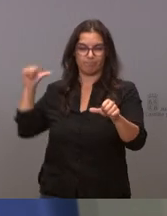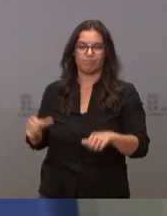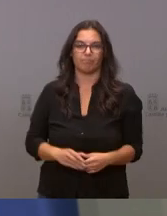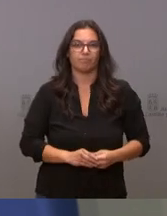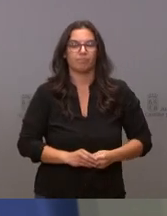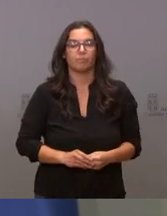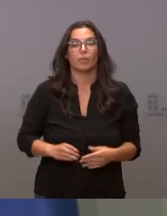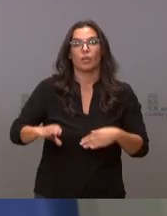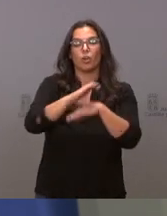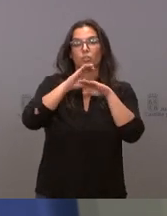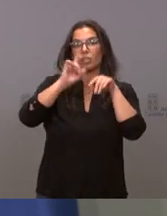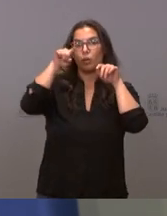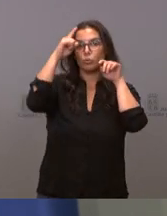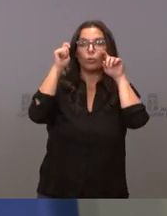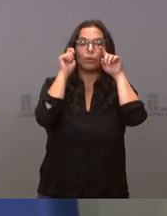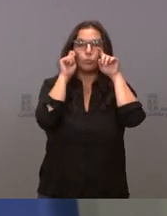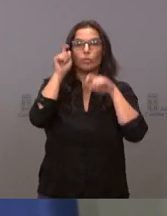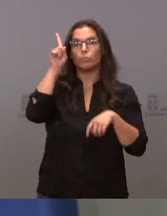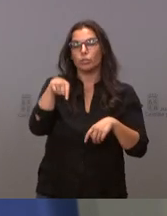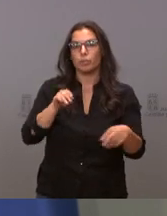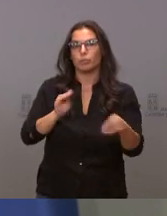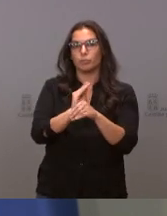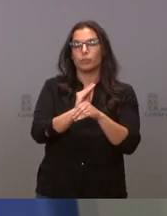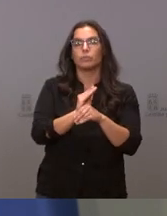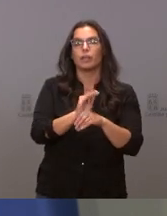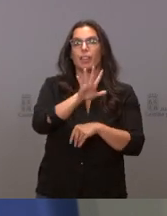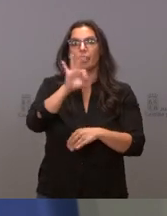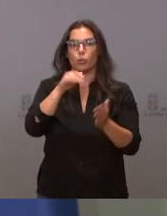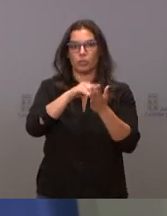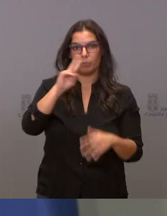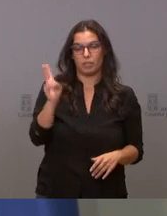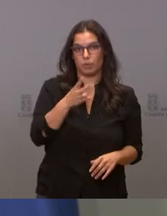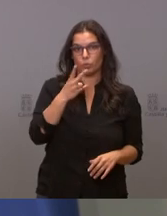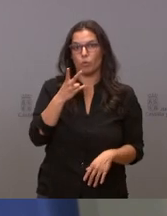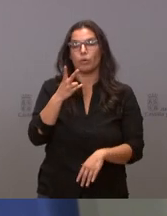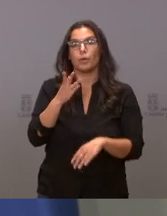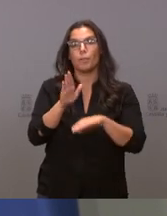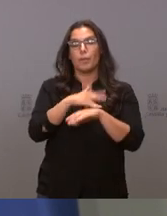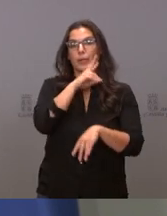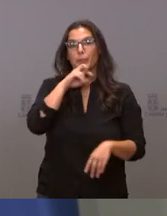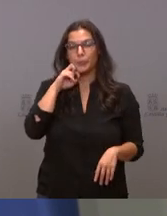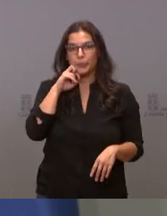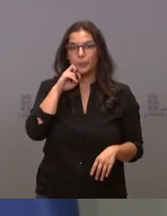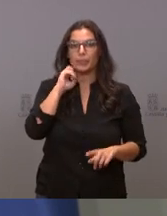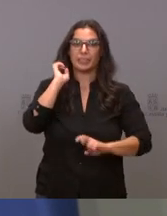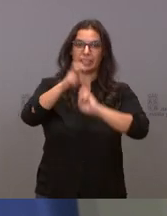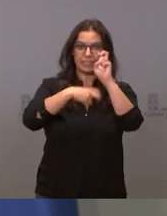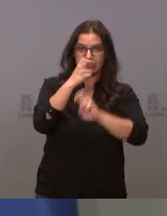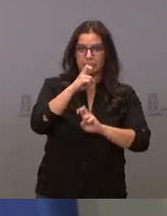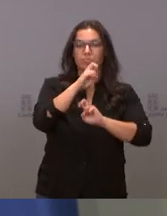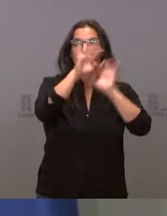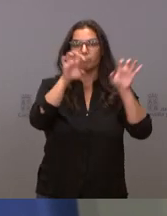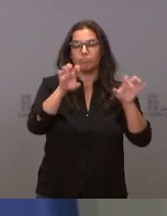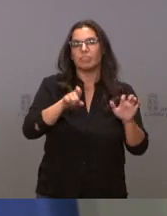Consejería de Cultura y Turismo destina también una subvención de 50.000 euros para la conservación, la restauración y la